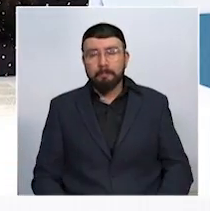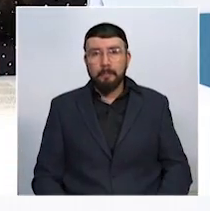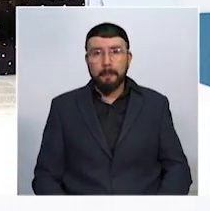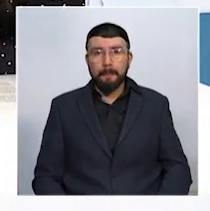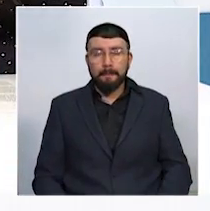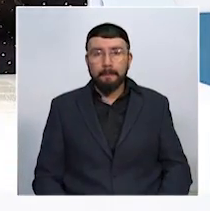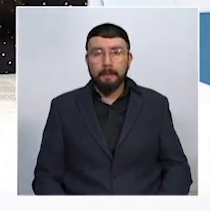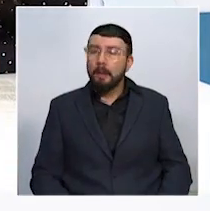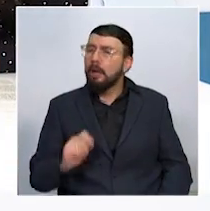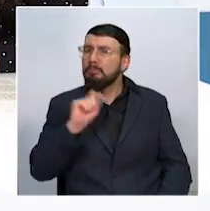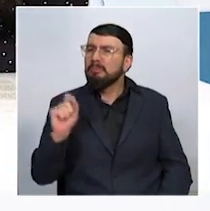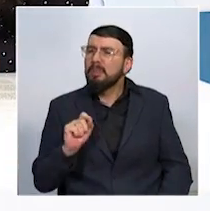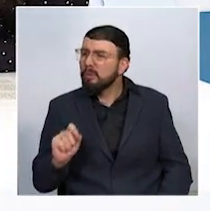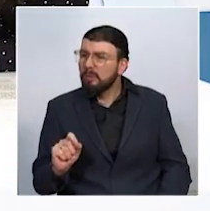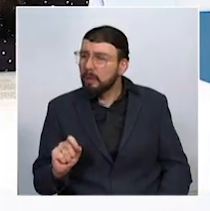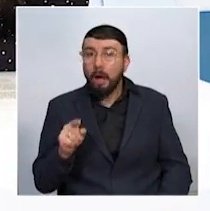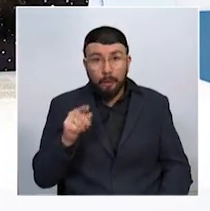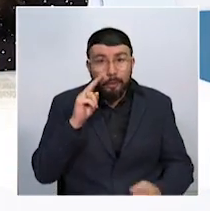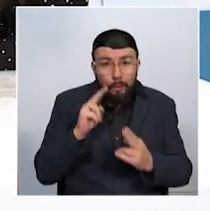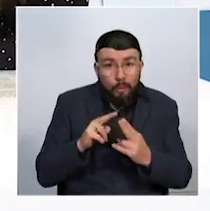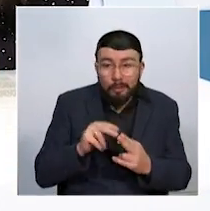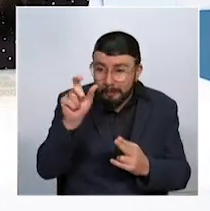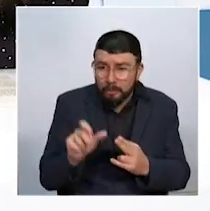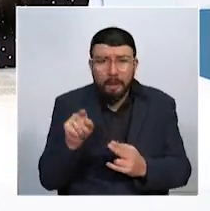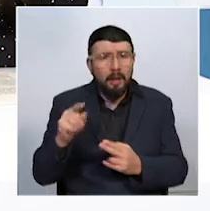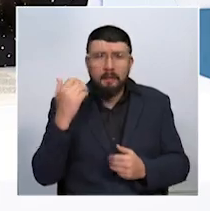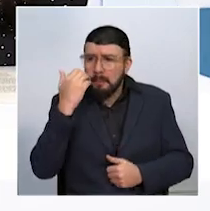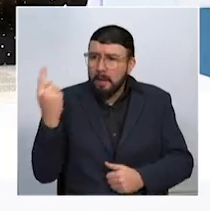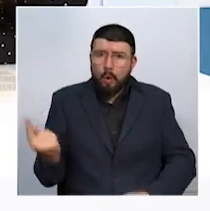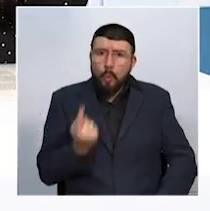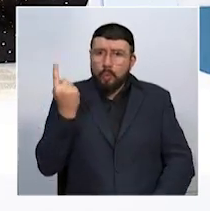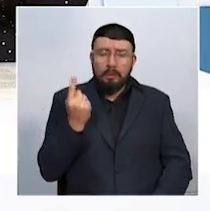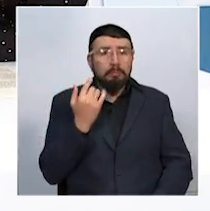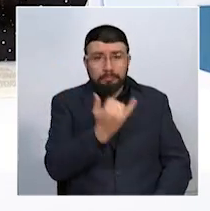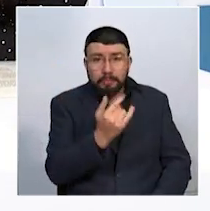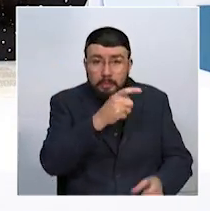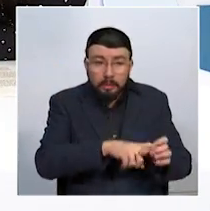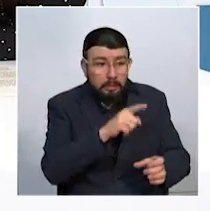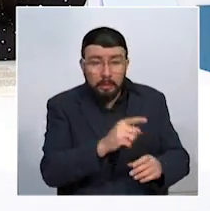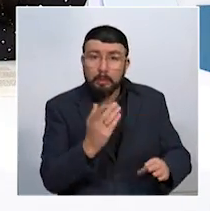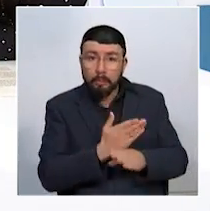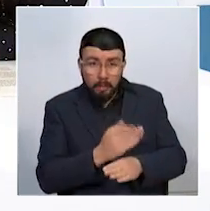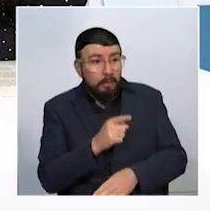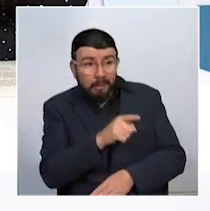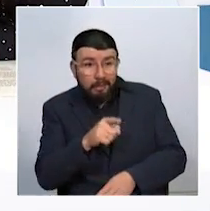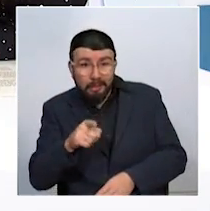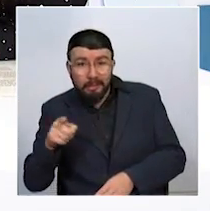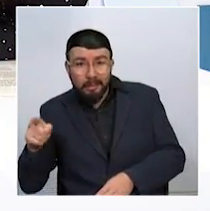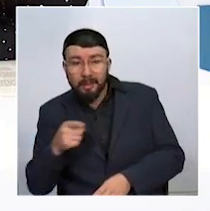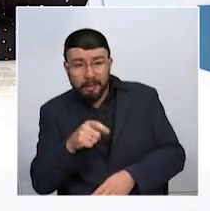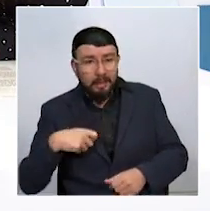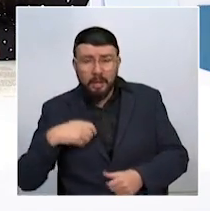pregunta, Daniela, y televidentes es si hemos conocido casos de personas a través de las EPS que han tenido problemas, estas personas que padecen